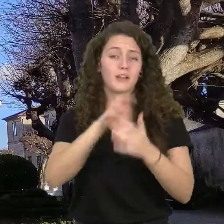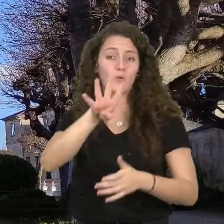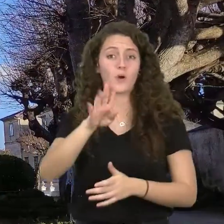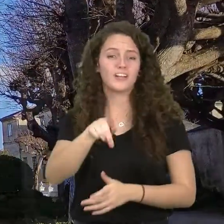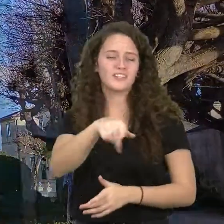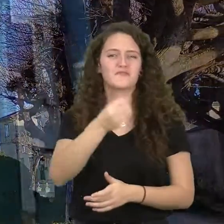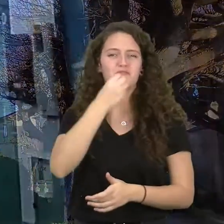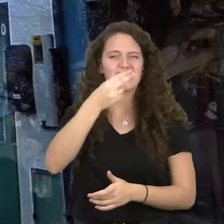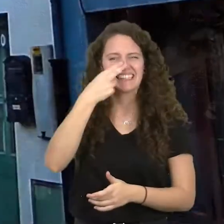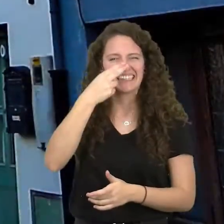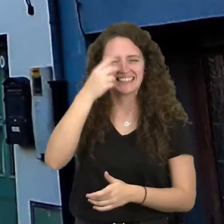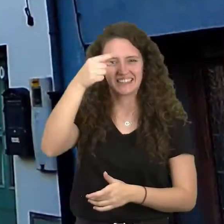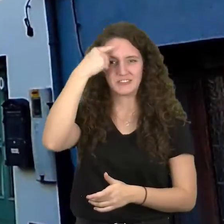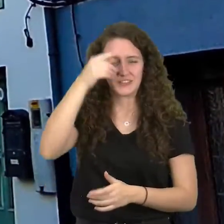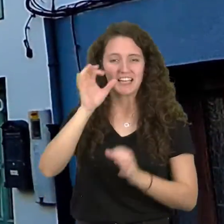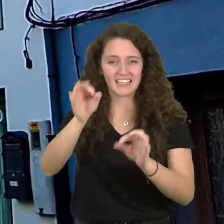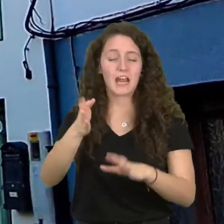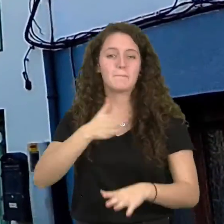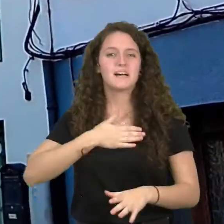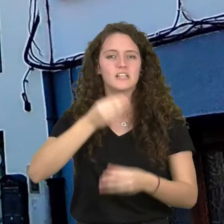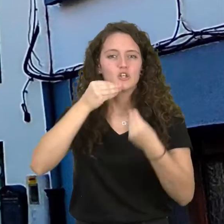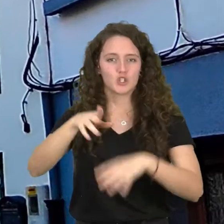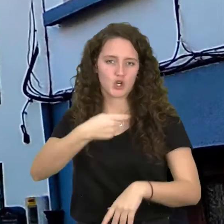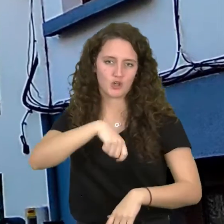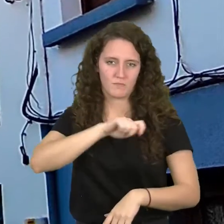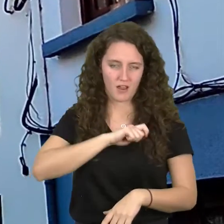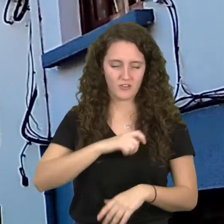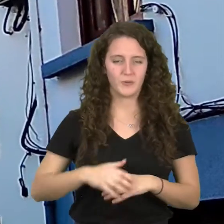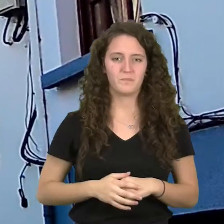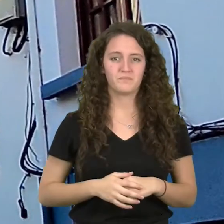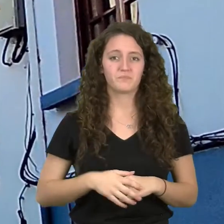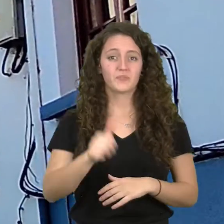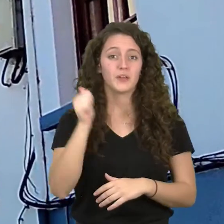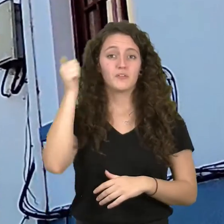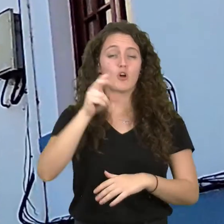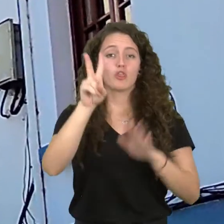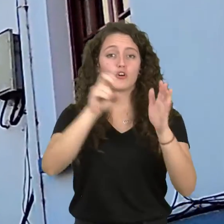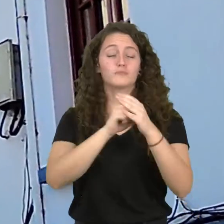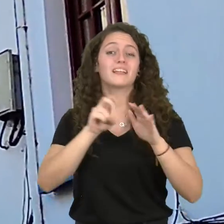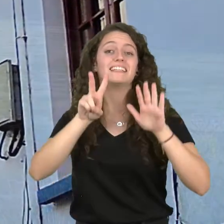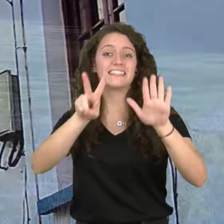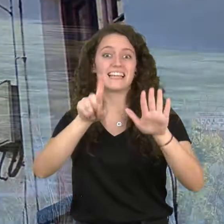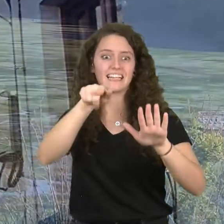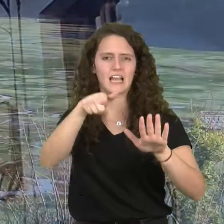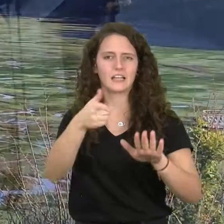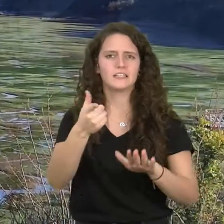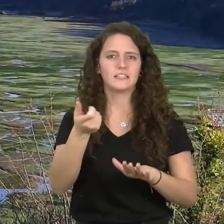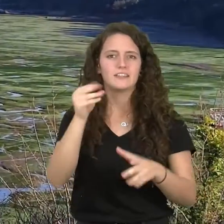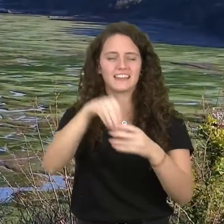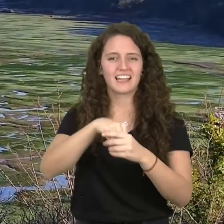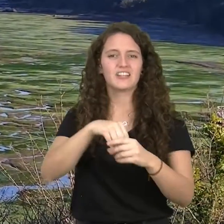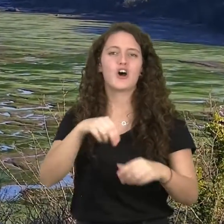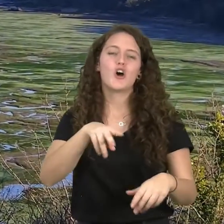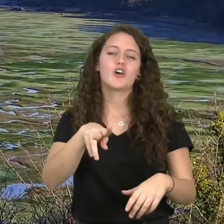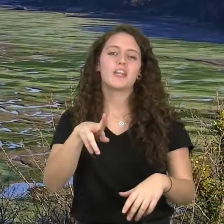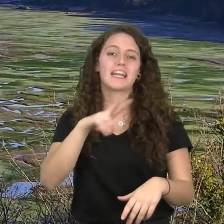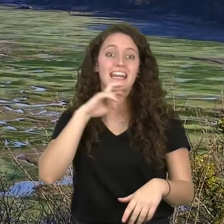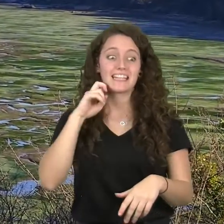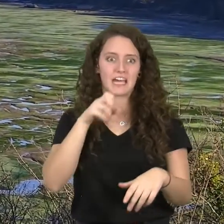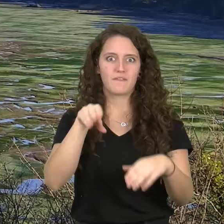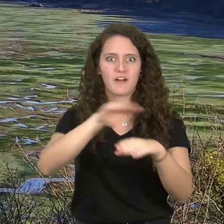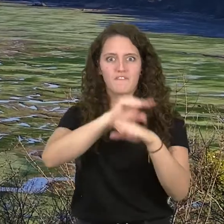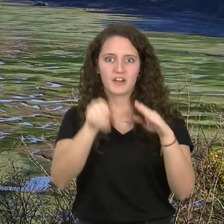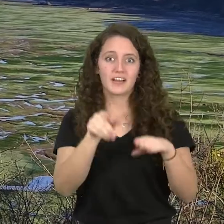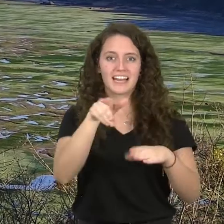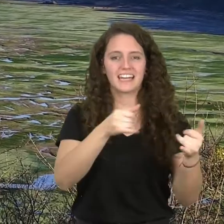Bien de Interés Cultural del Patrimonio Histórico Español. Desde el año 2007, Castropol forma parte de la Reserva de la Biosfera,